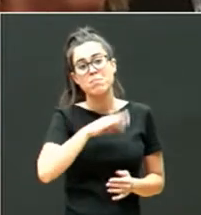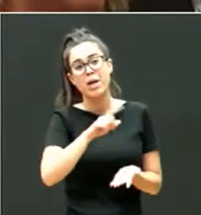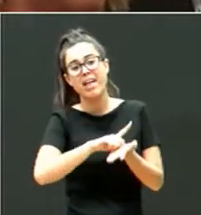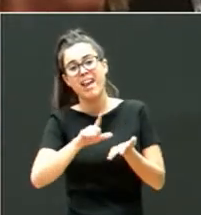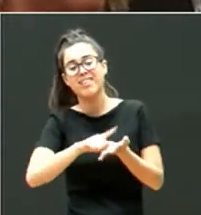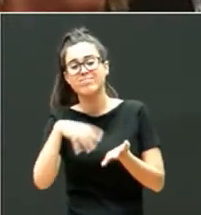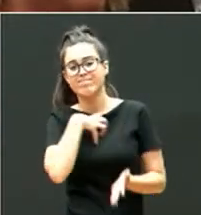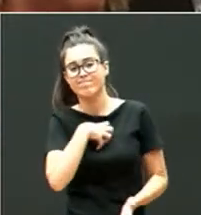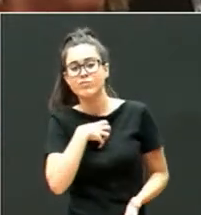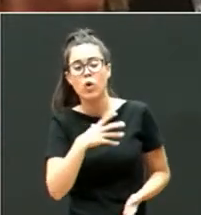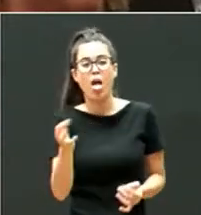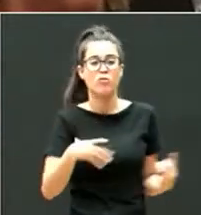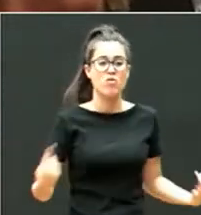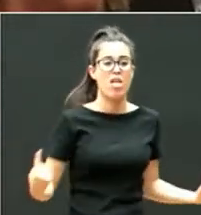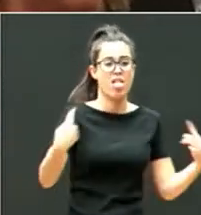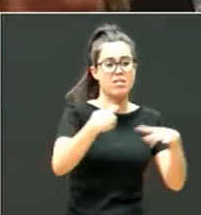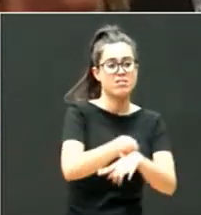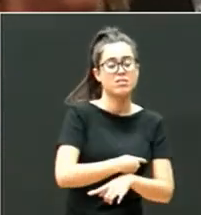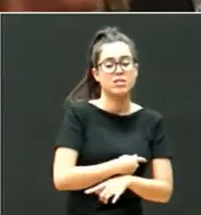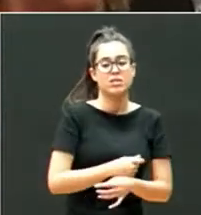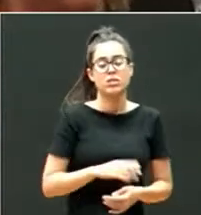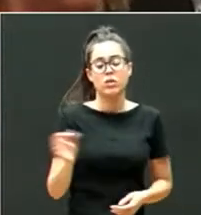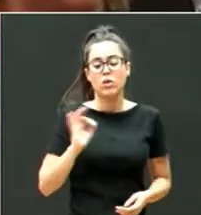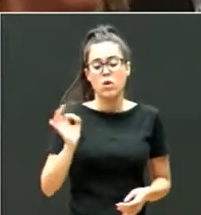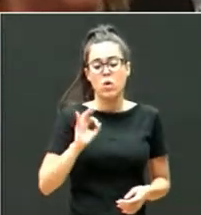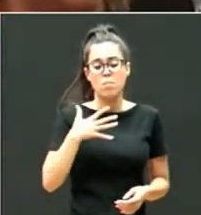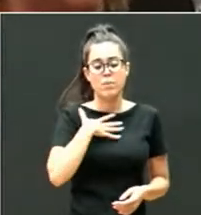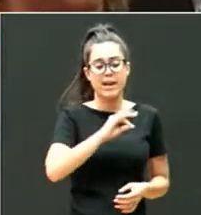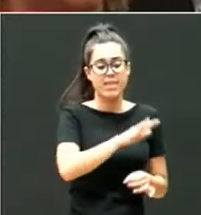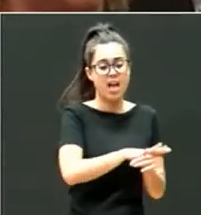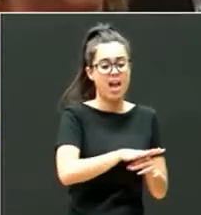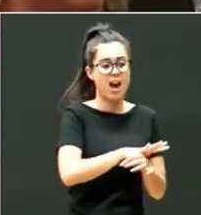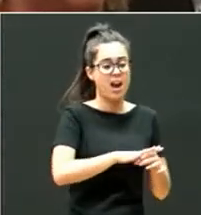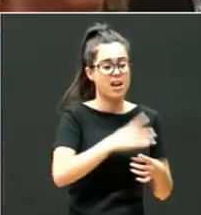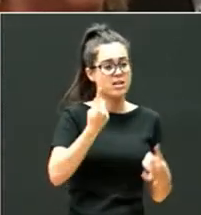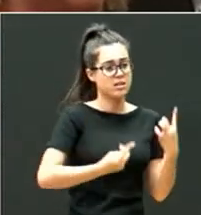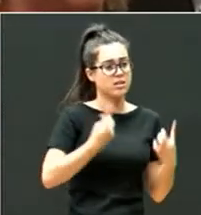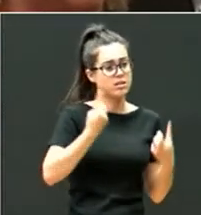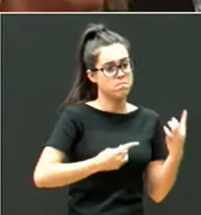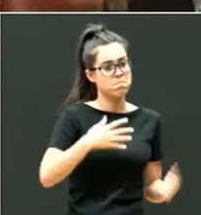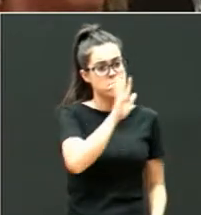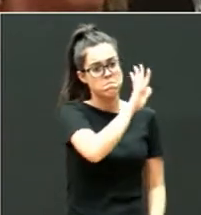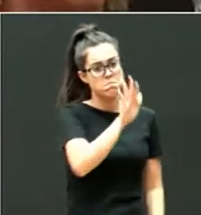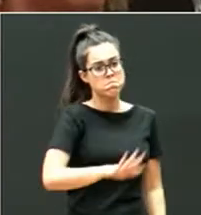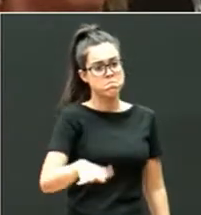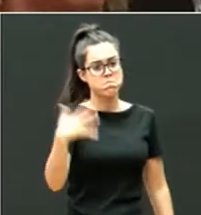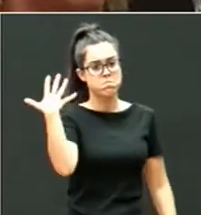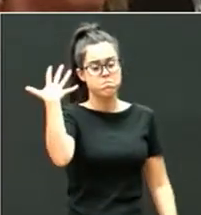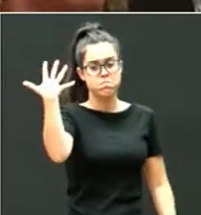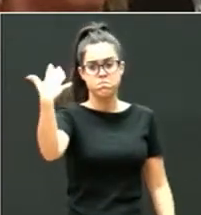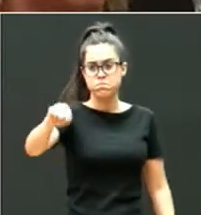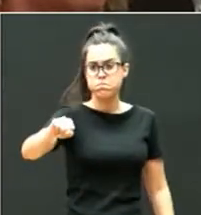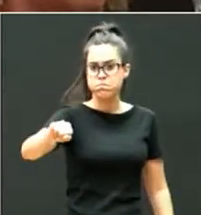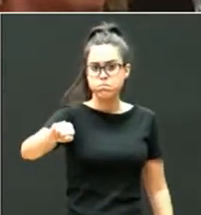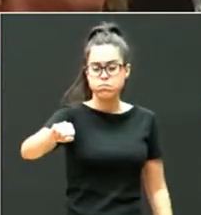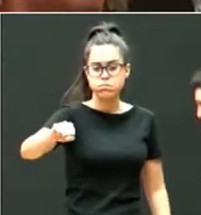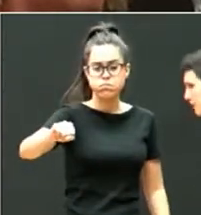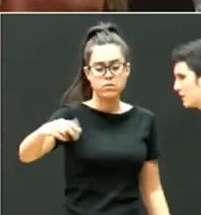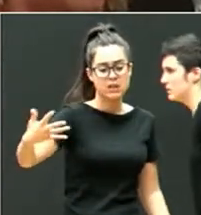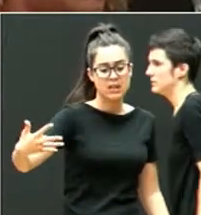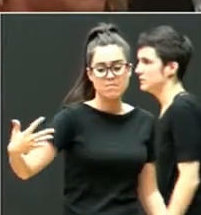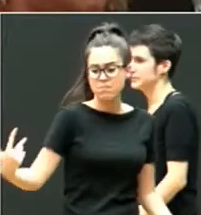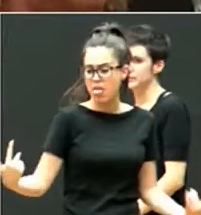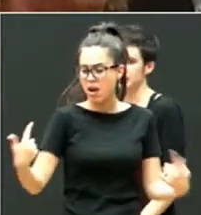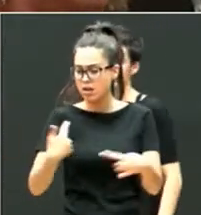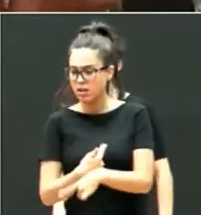no tanto, o al revés, o incluso en unas áreas pueden parecer que son lo mejor que hay en el área, contrarias